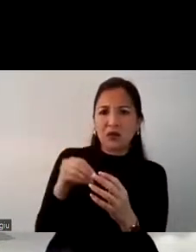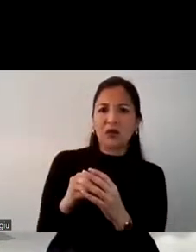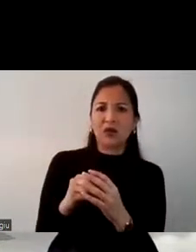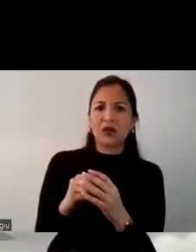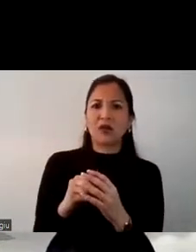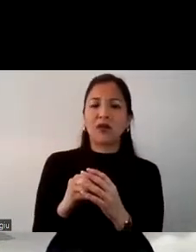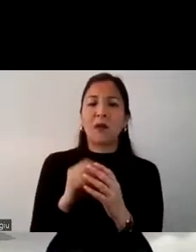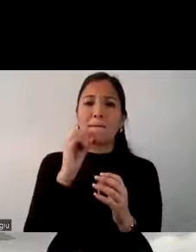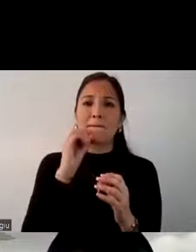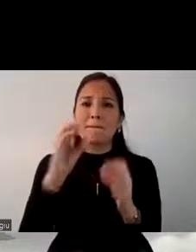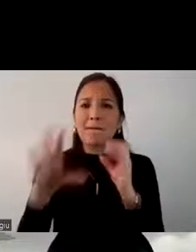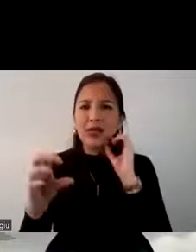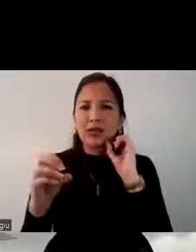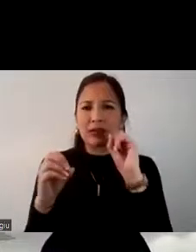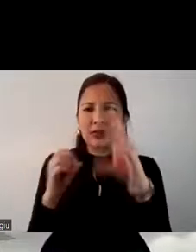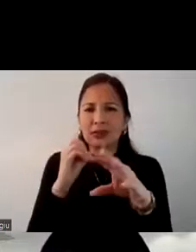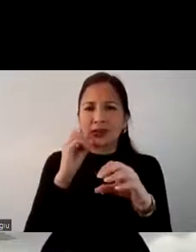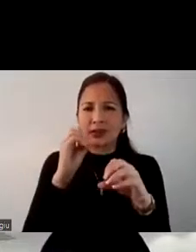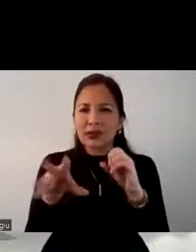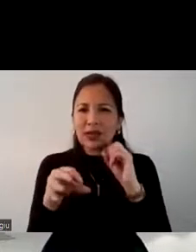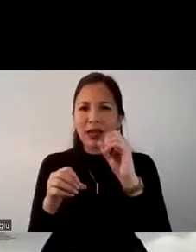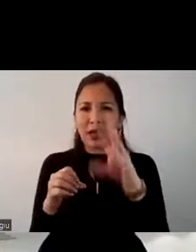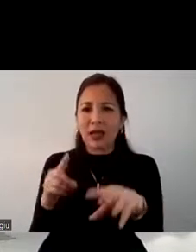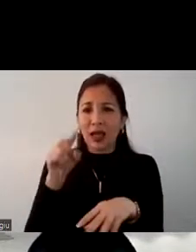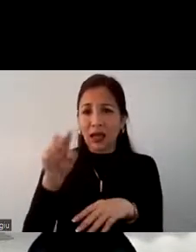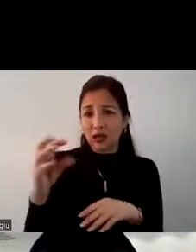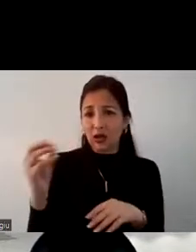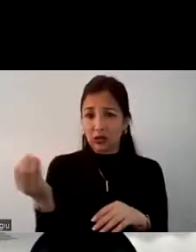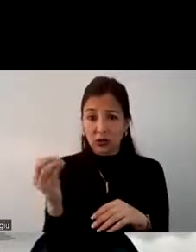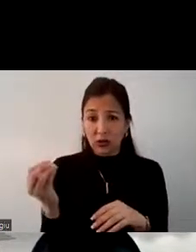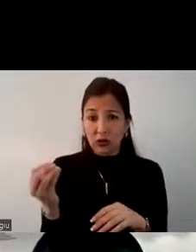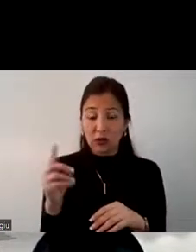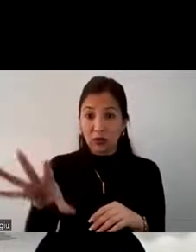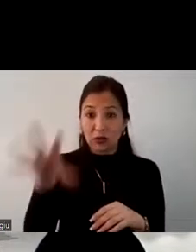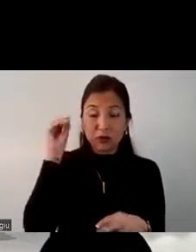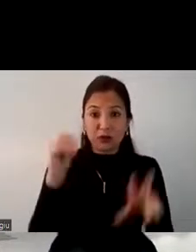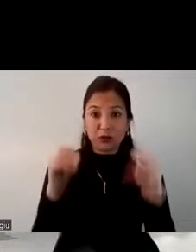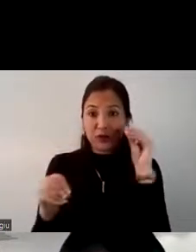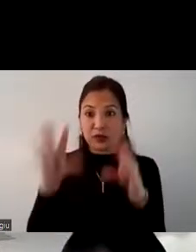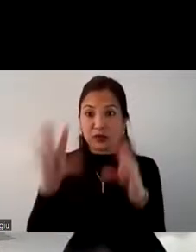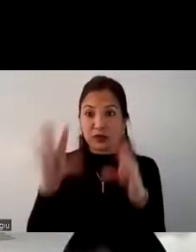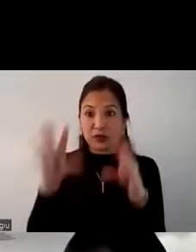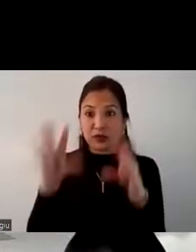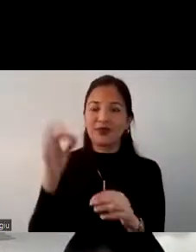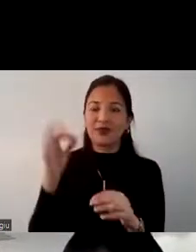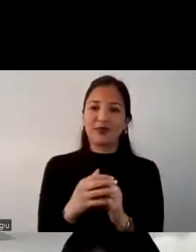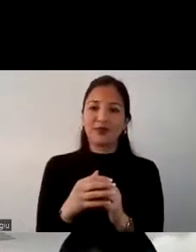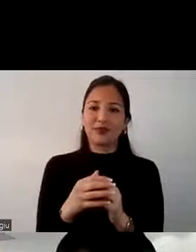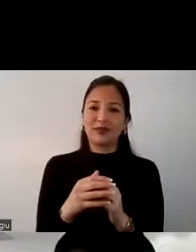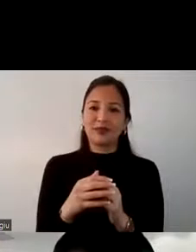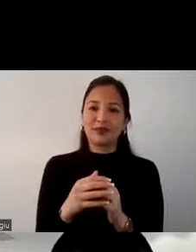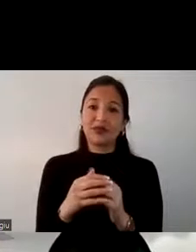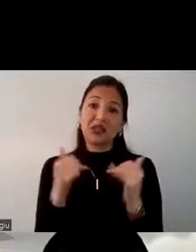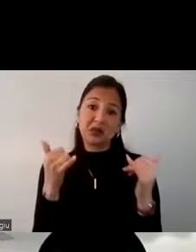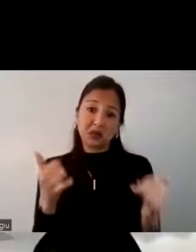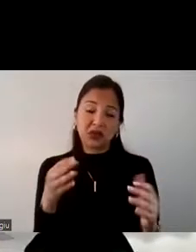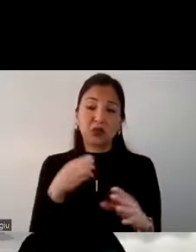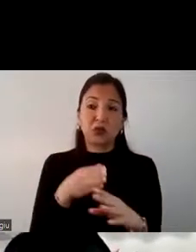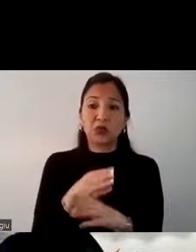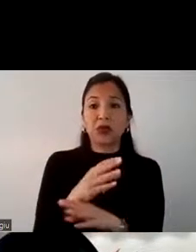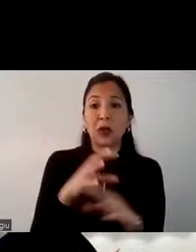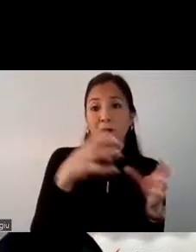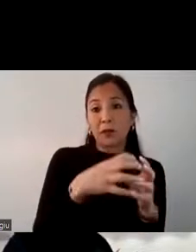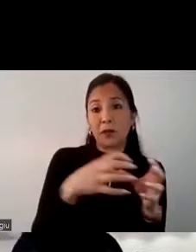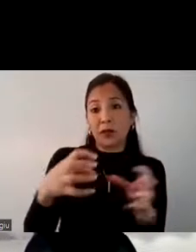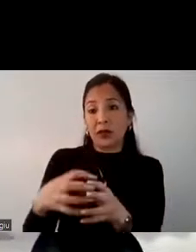mensajes que tú le estás dando a este turista tan reactivo que los va a terminar escogiendo. Y también darles la prioridad de paquetes para